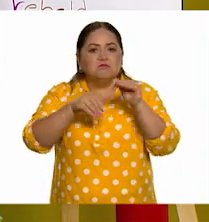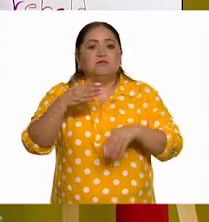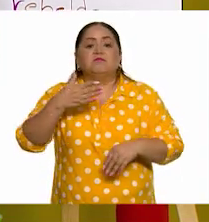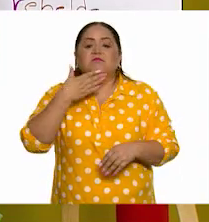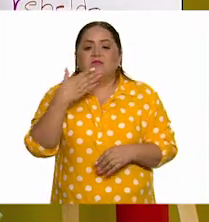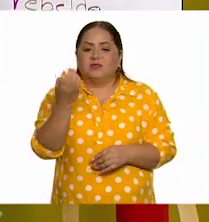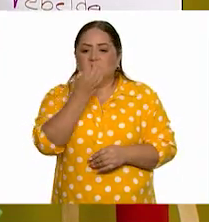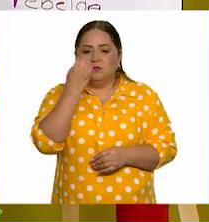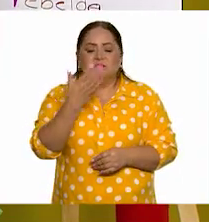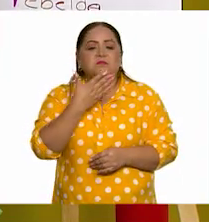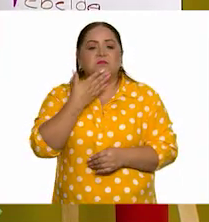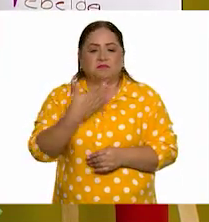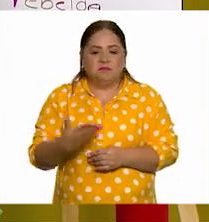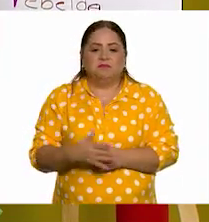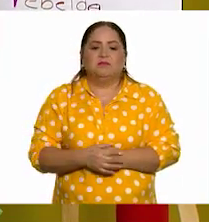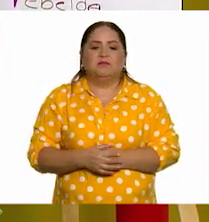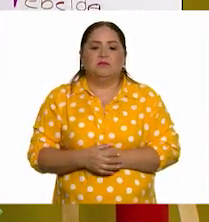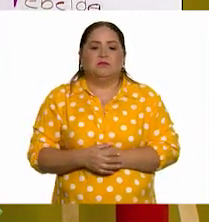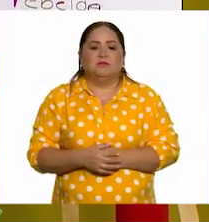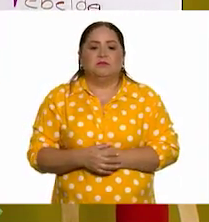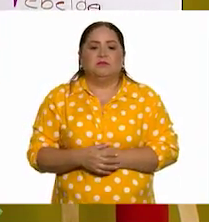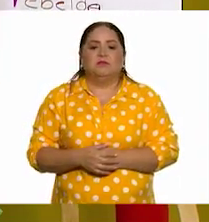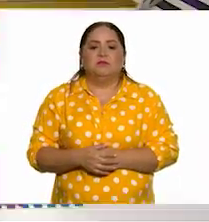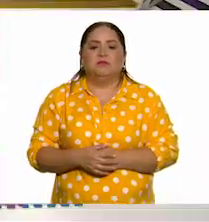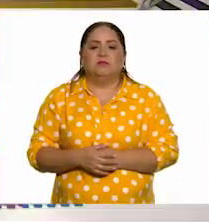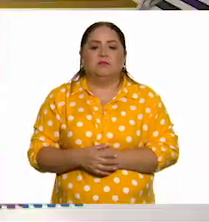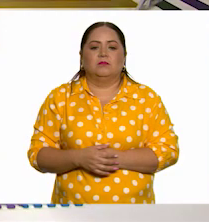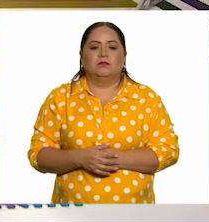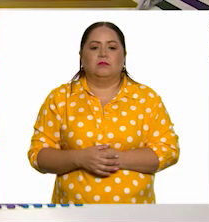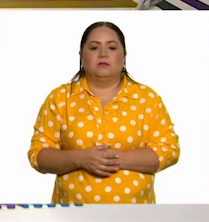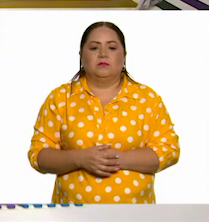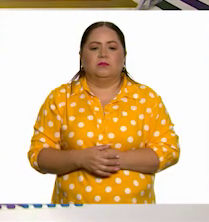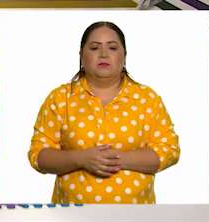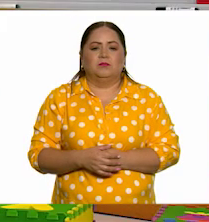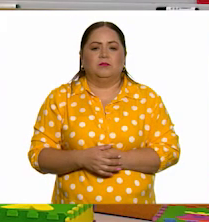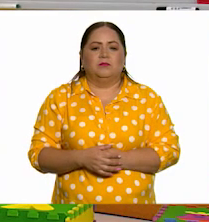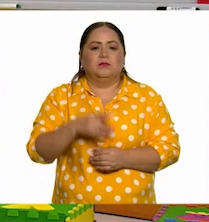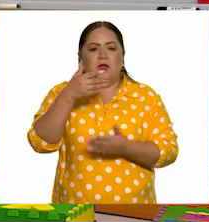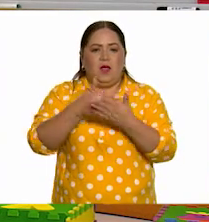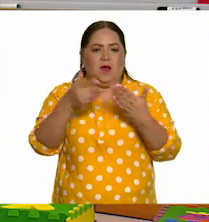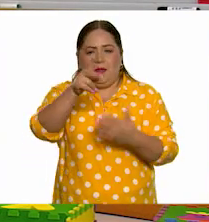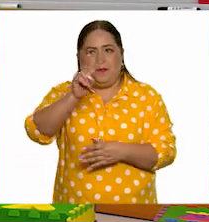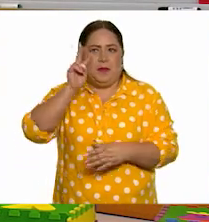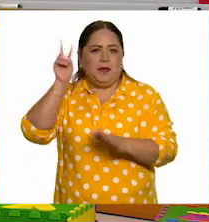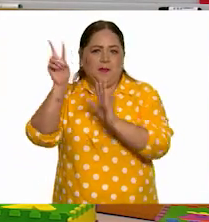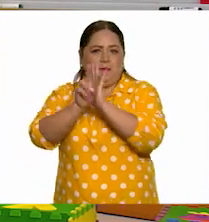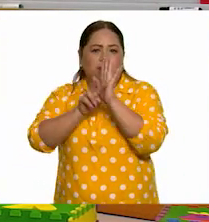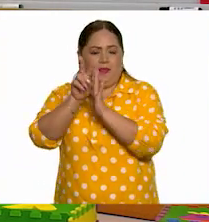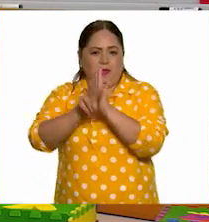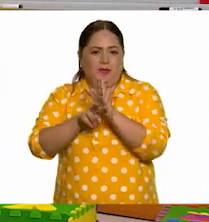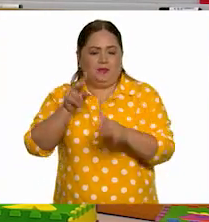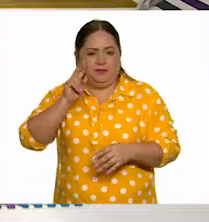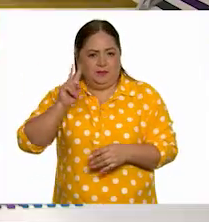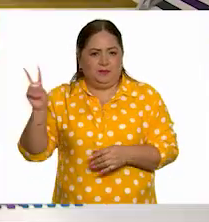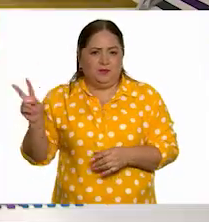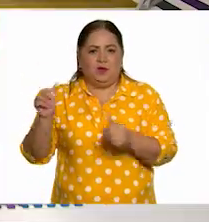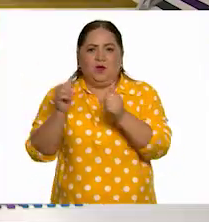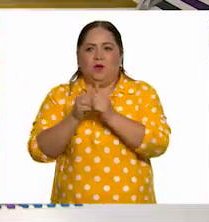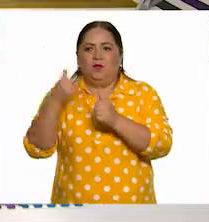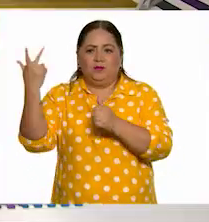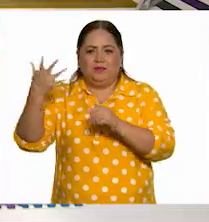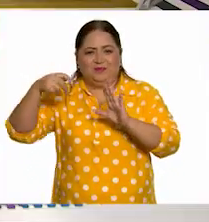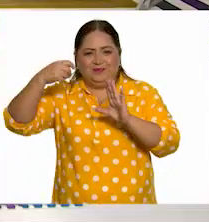Aquí están, miren. Muy bien. Vamos a ver estos videos que nos mandan nuestros niños con su